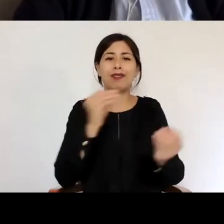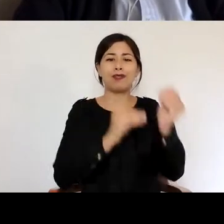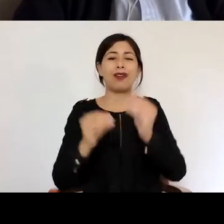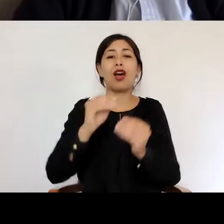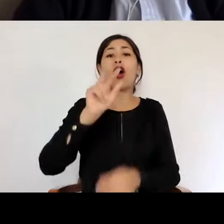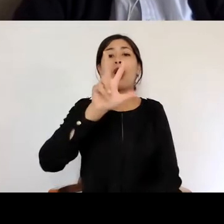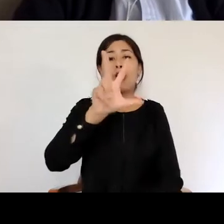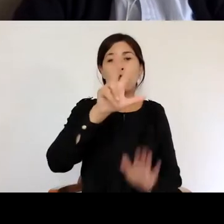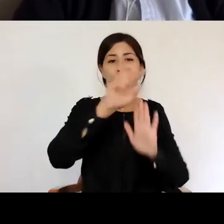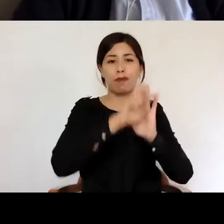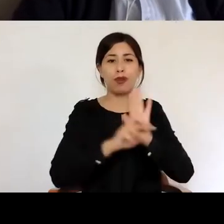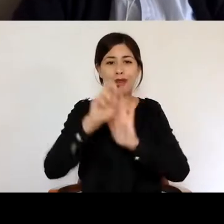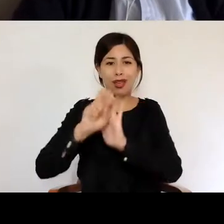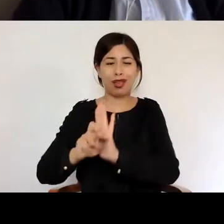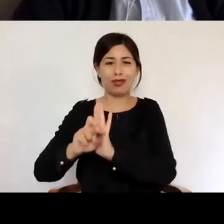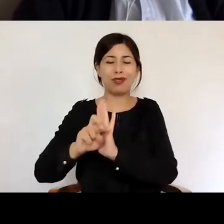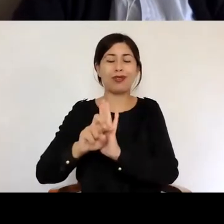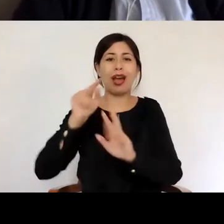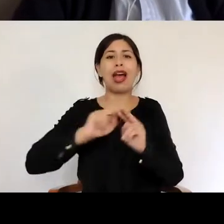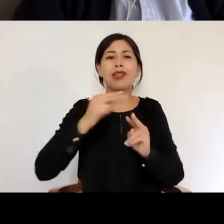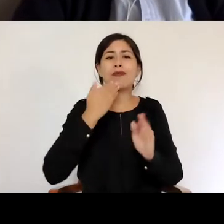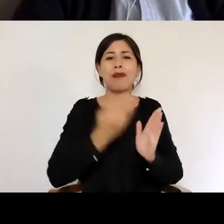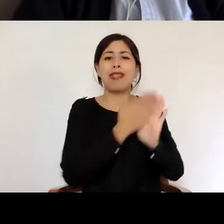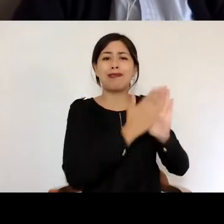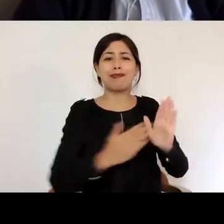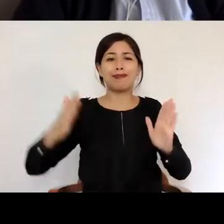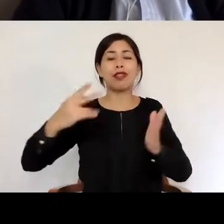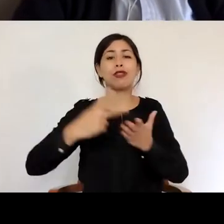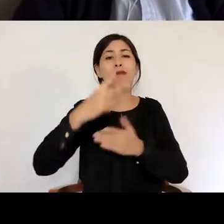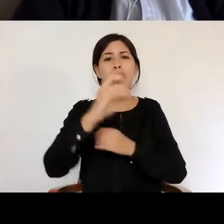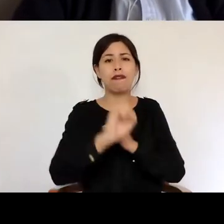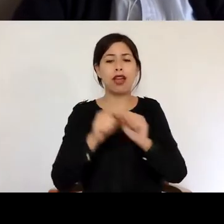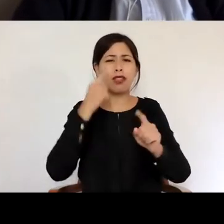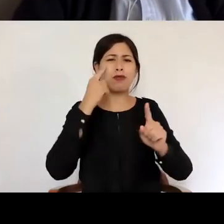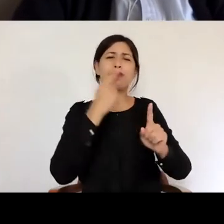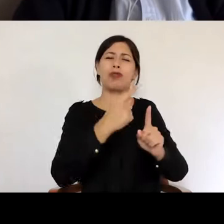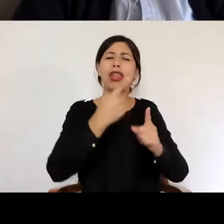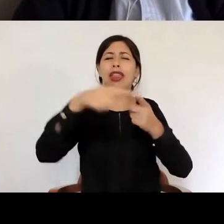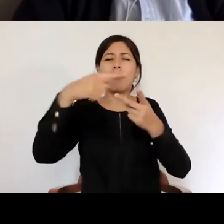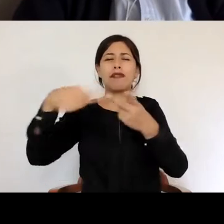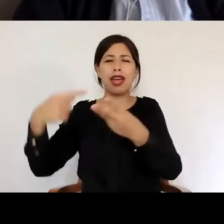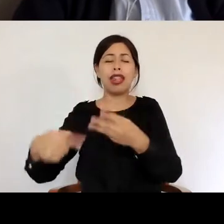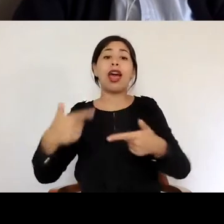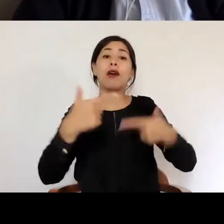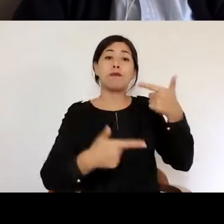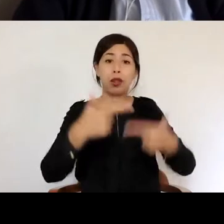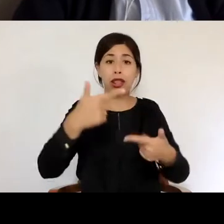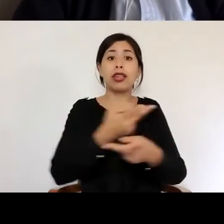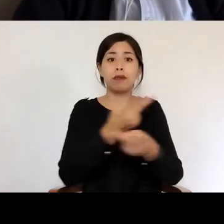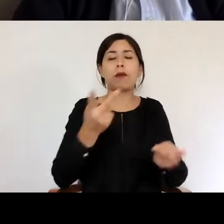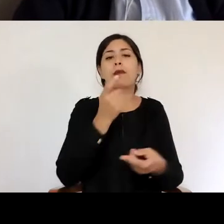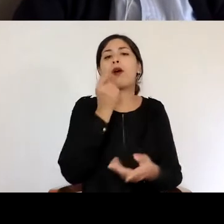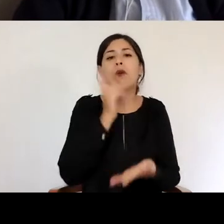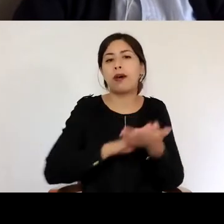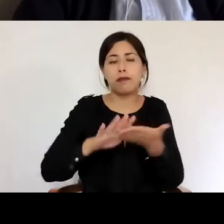abordan desafíos concretos de políticas públicas en áreas tan importantes como la salud, la inclusión,